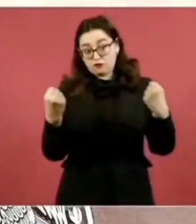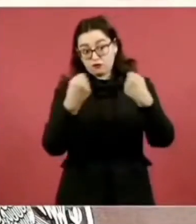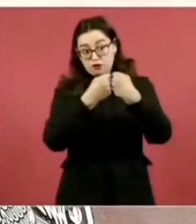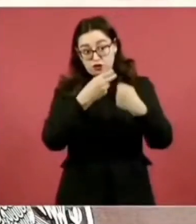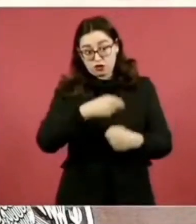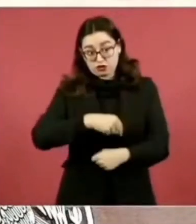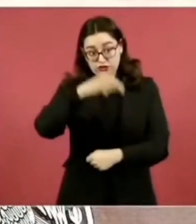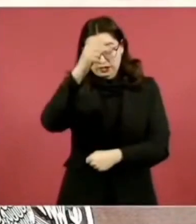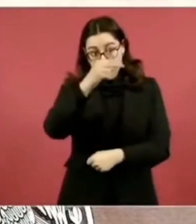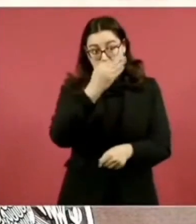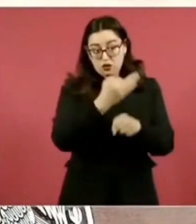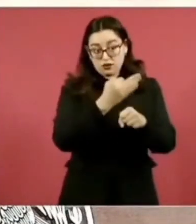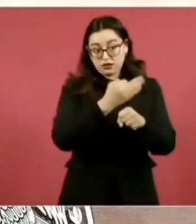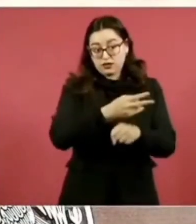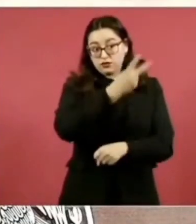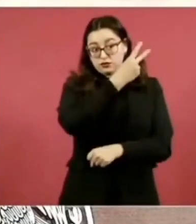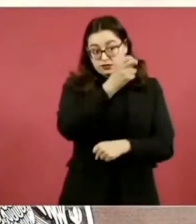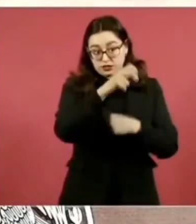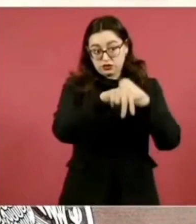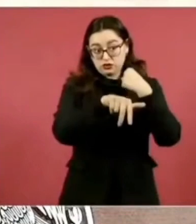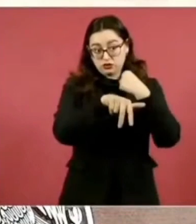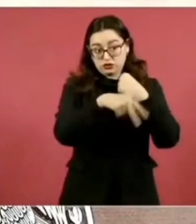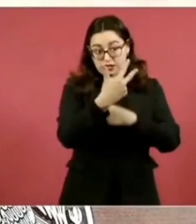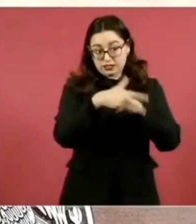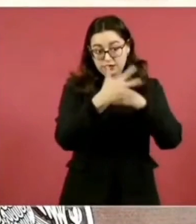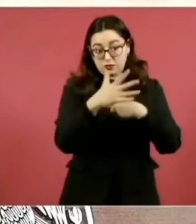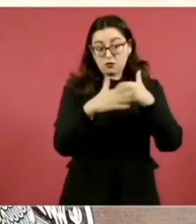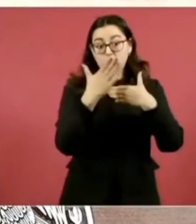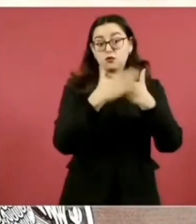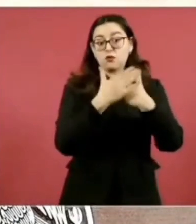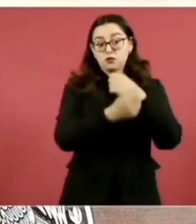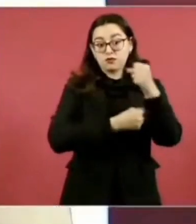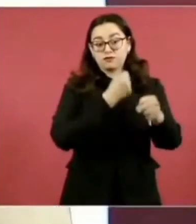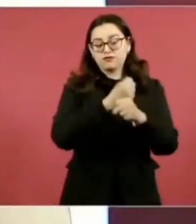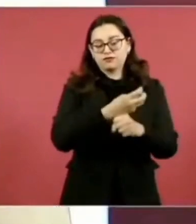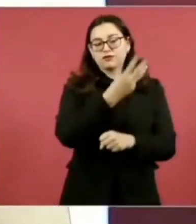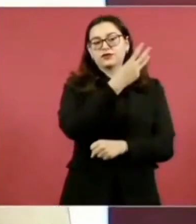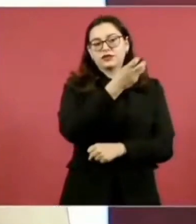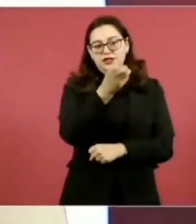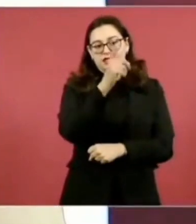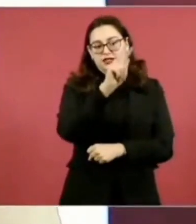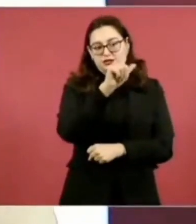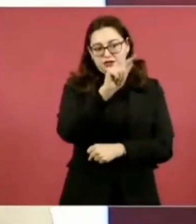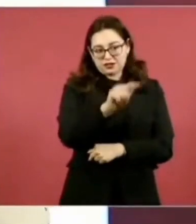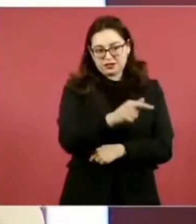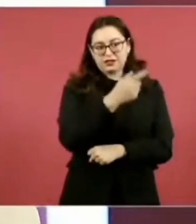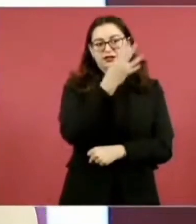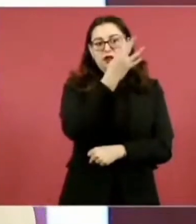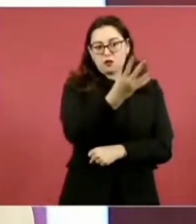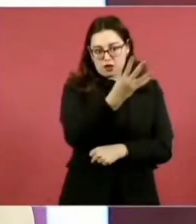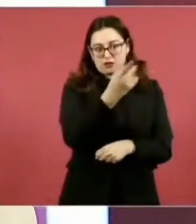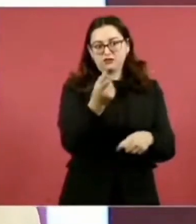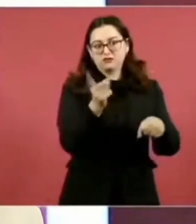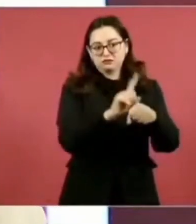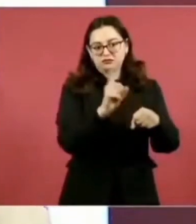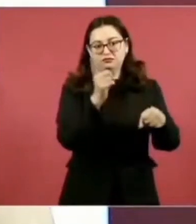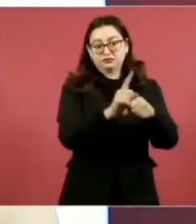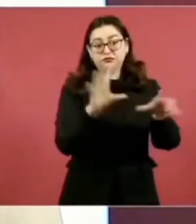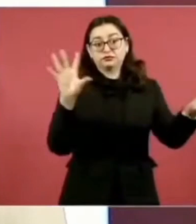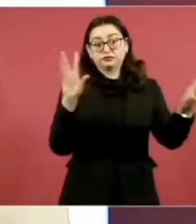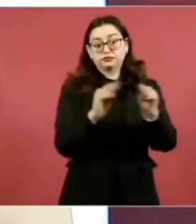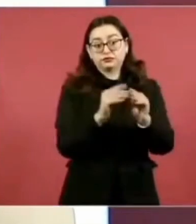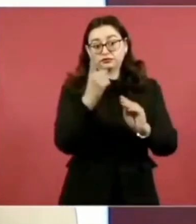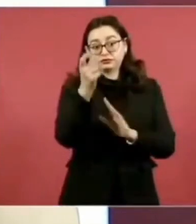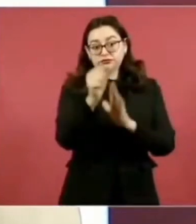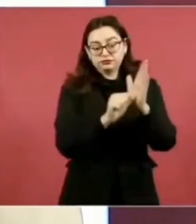213.41 a 374.89 pesos diarios, lo cual equivale